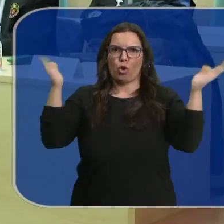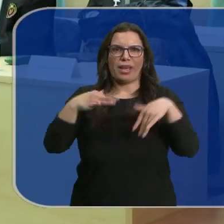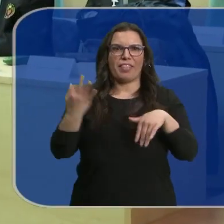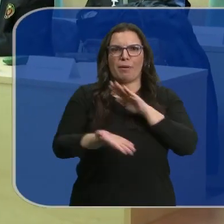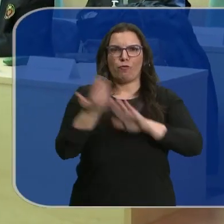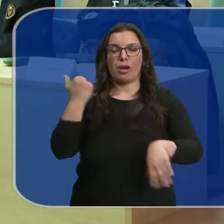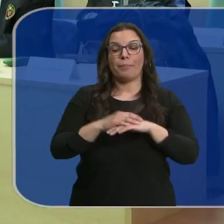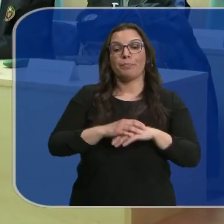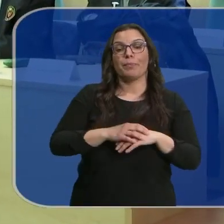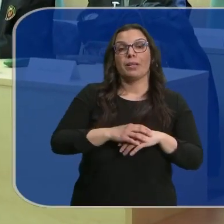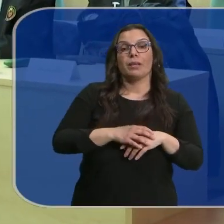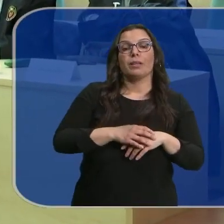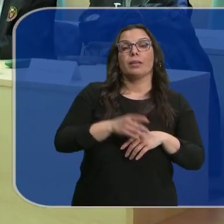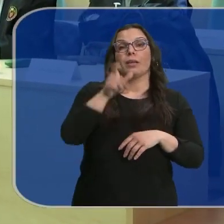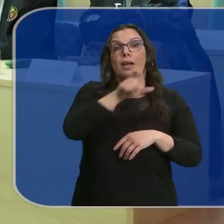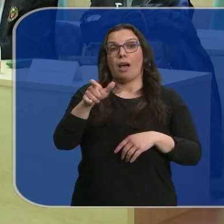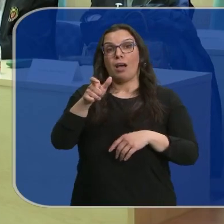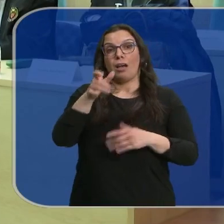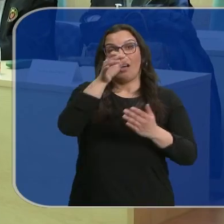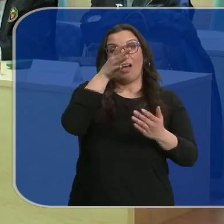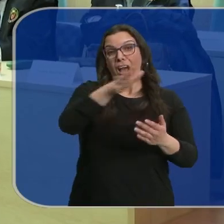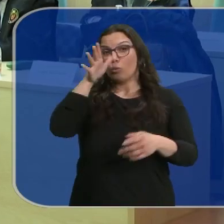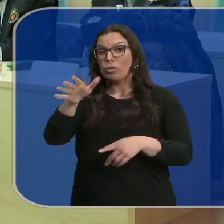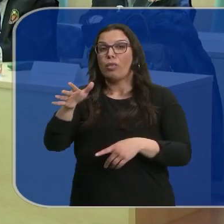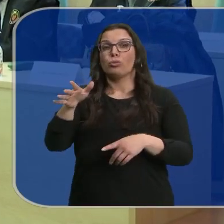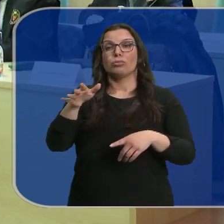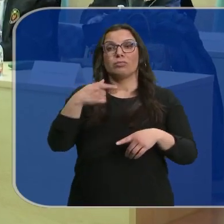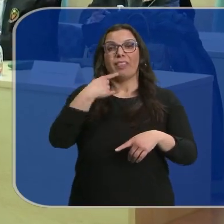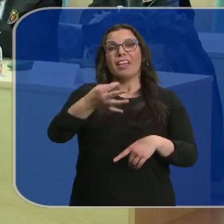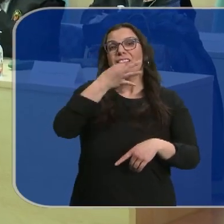Los acusados, por su parte, no han querido hacer uso de su última palabra.